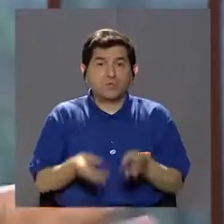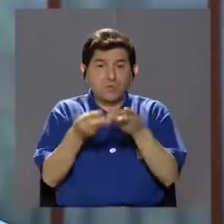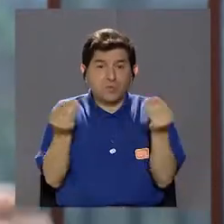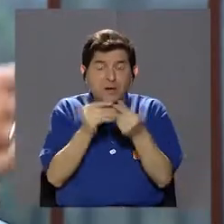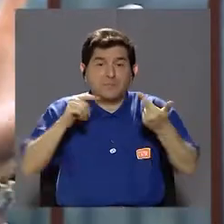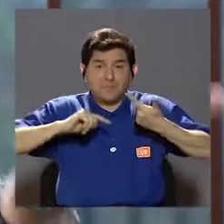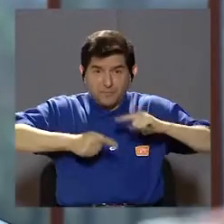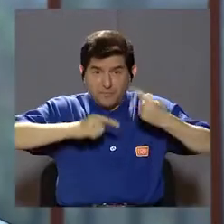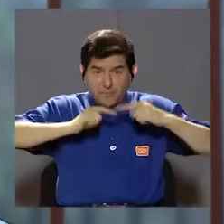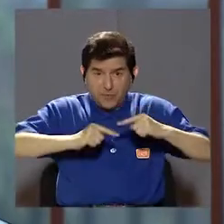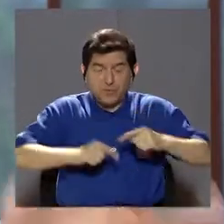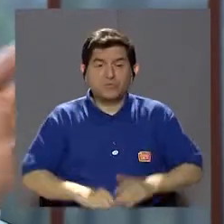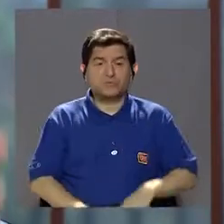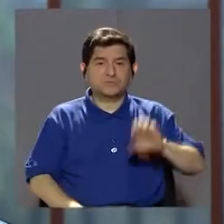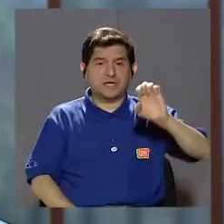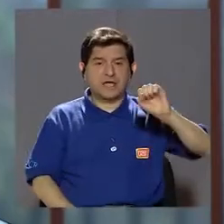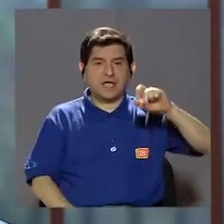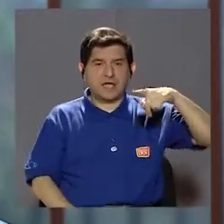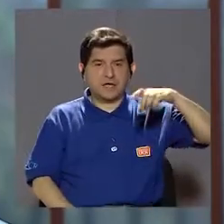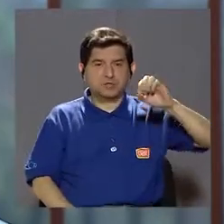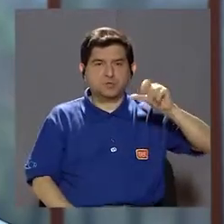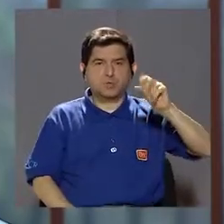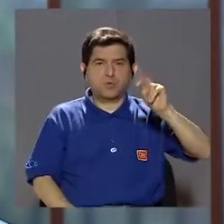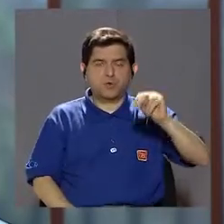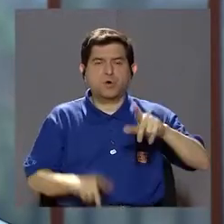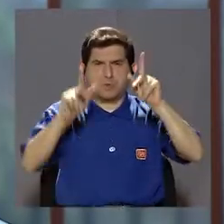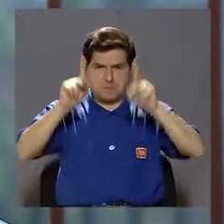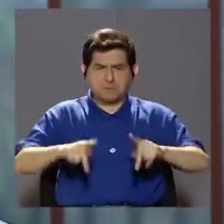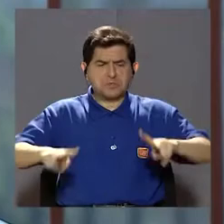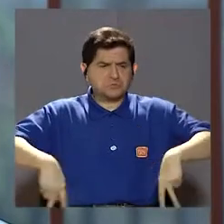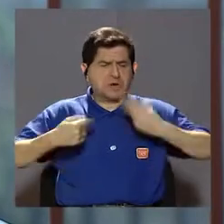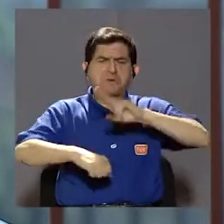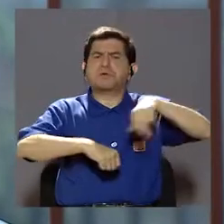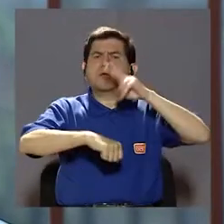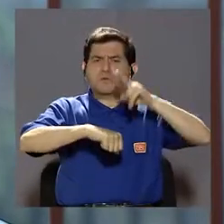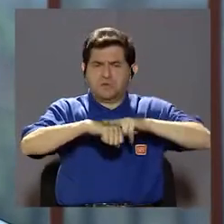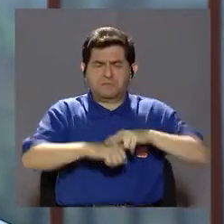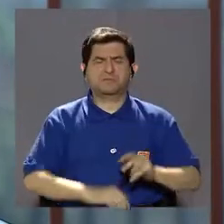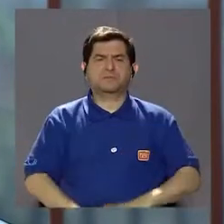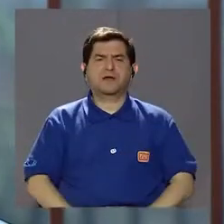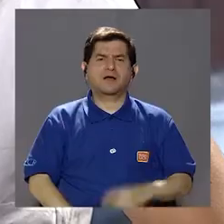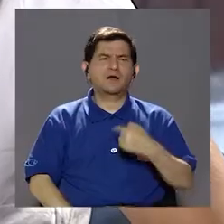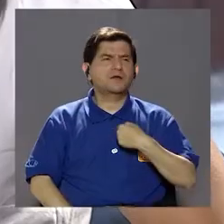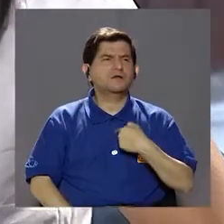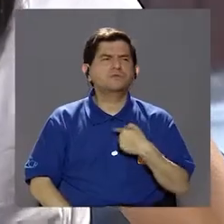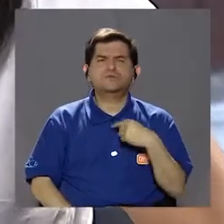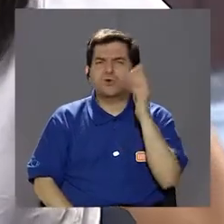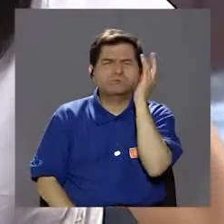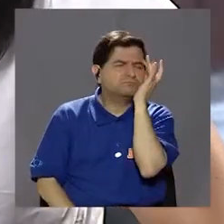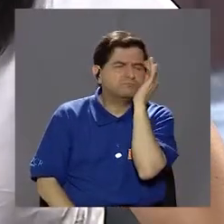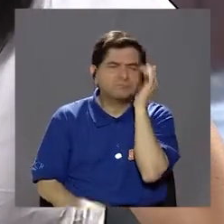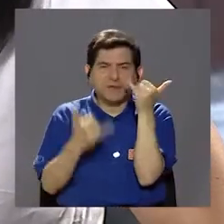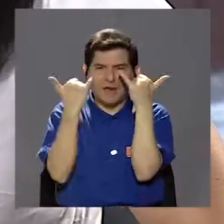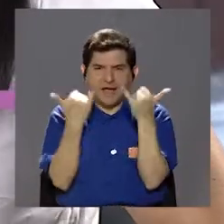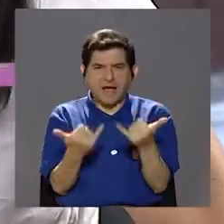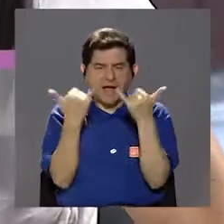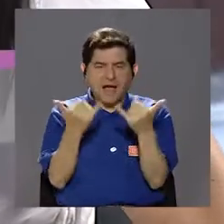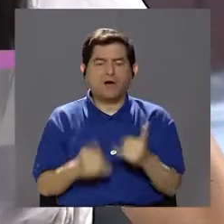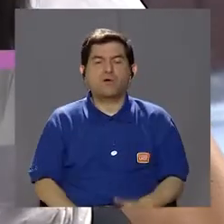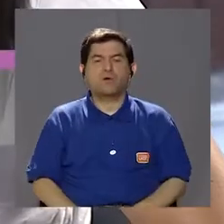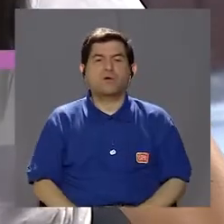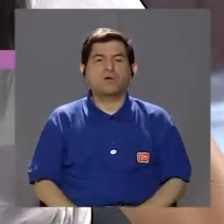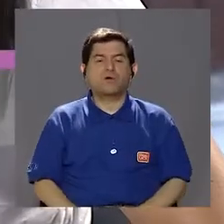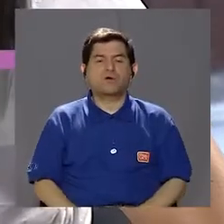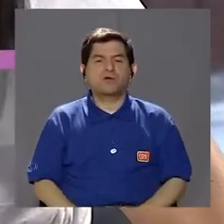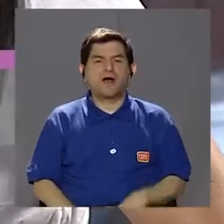que producen el dolor en el espolón, la persona puede tener una vida prácticamente normal. Yo tengo como una inquietud, ahora que está